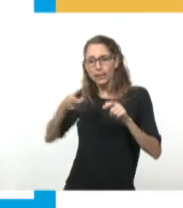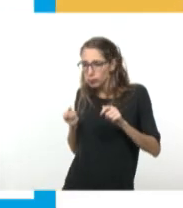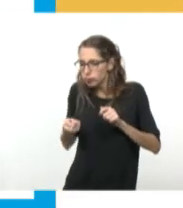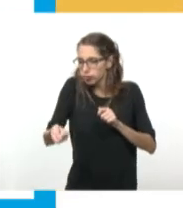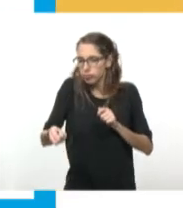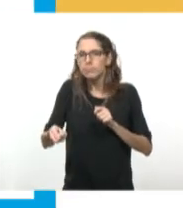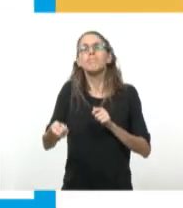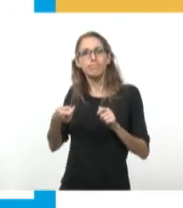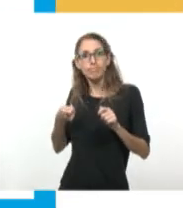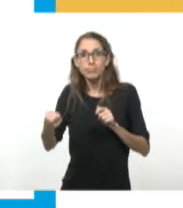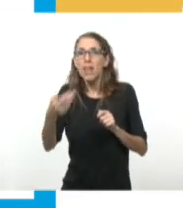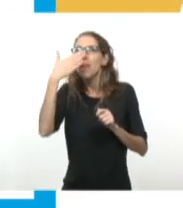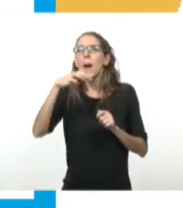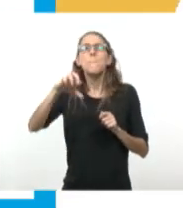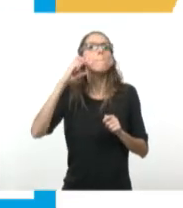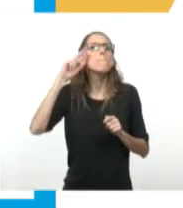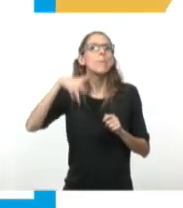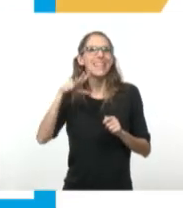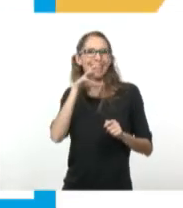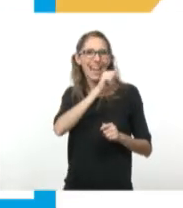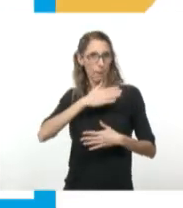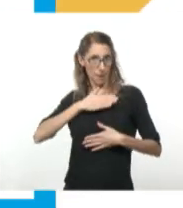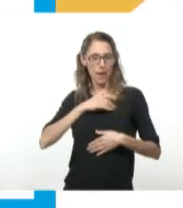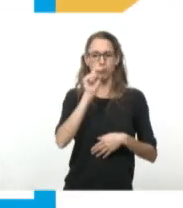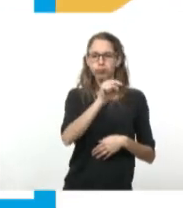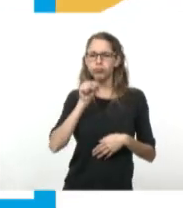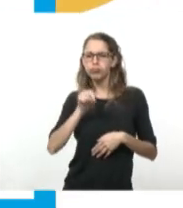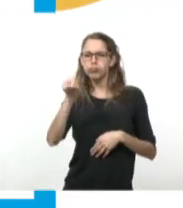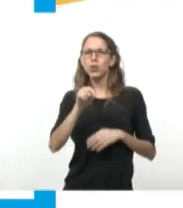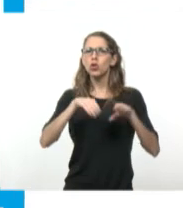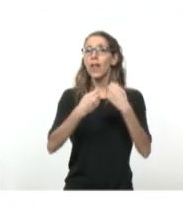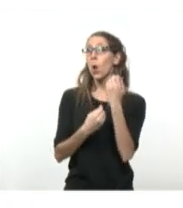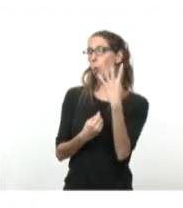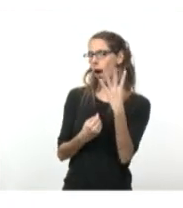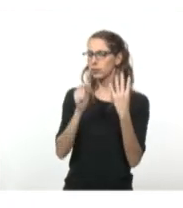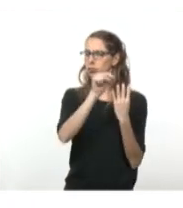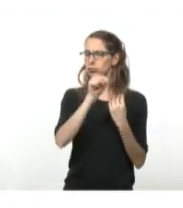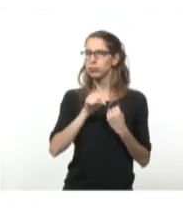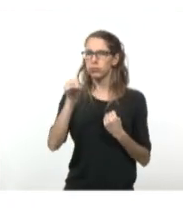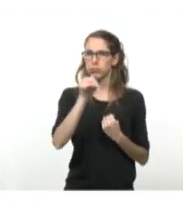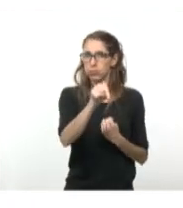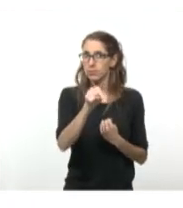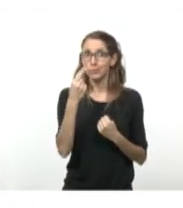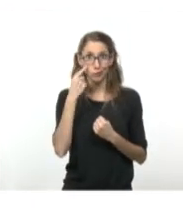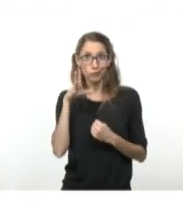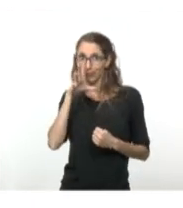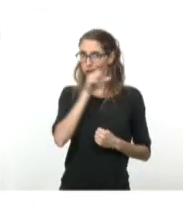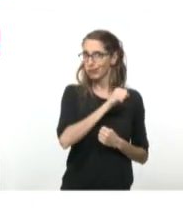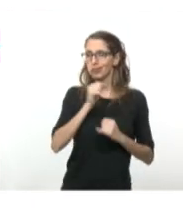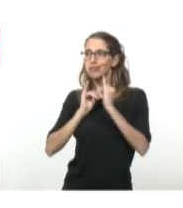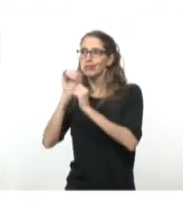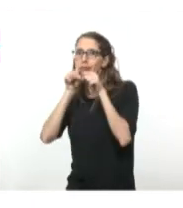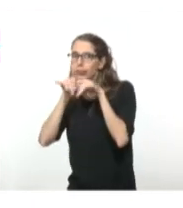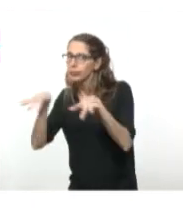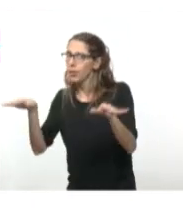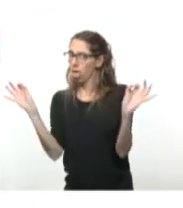Ingresá el PIN, tu clave compuesta por cuatro números. Desde ya, no lo compartas con desconocidos y no la